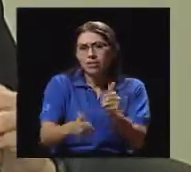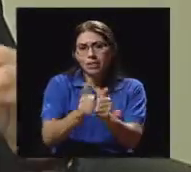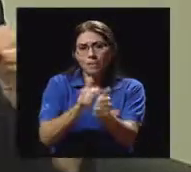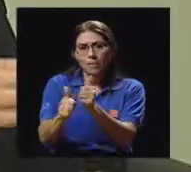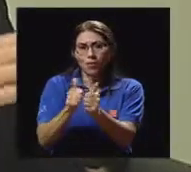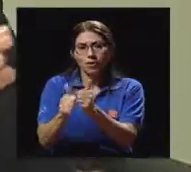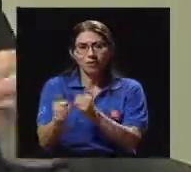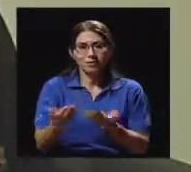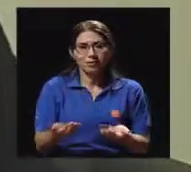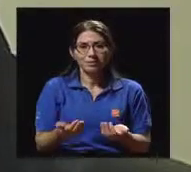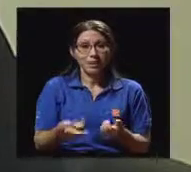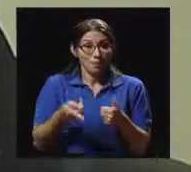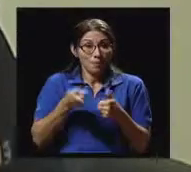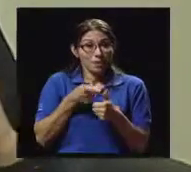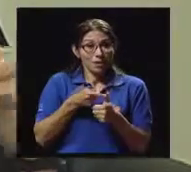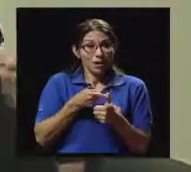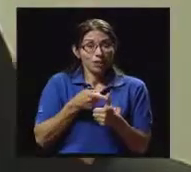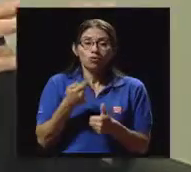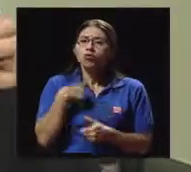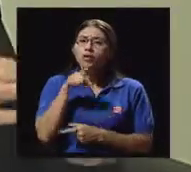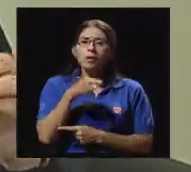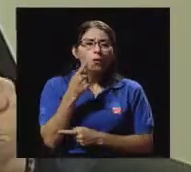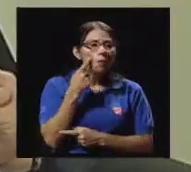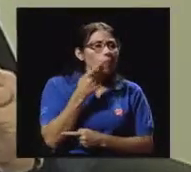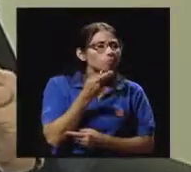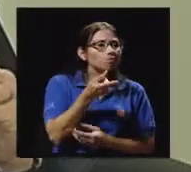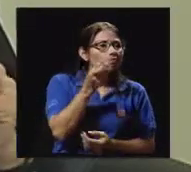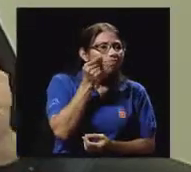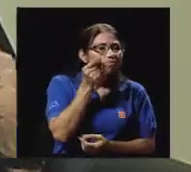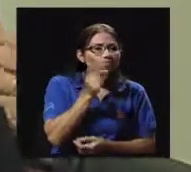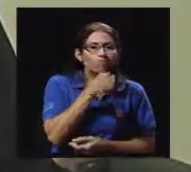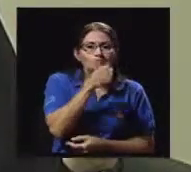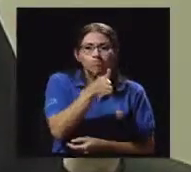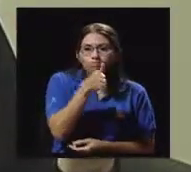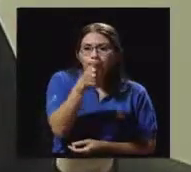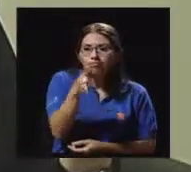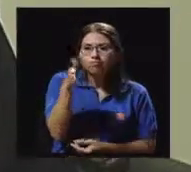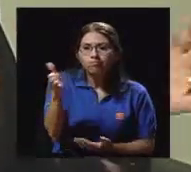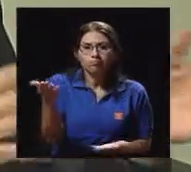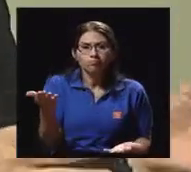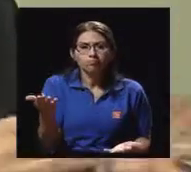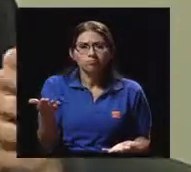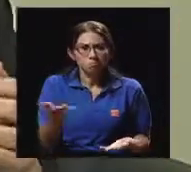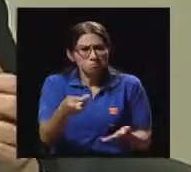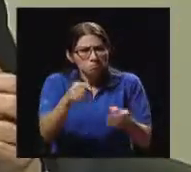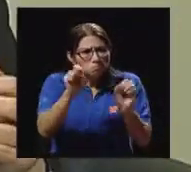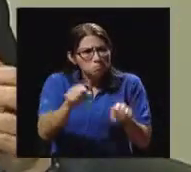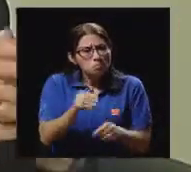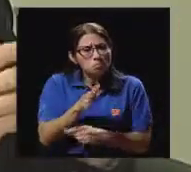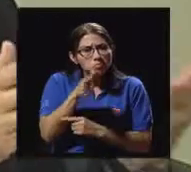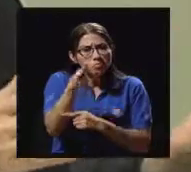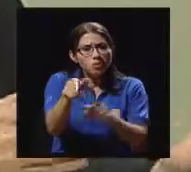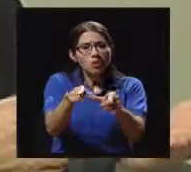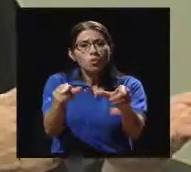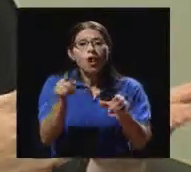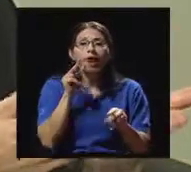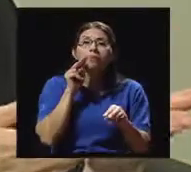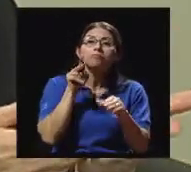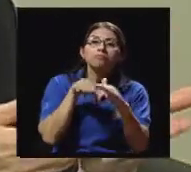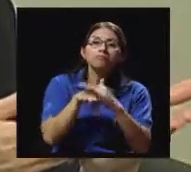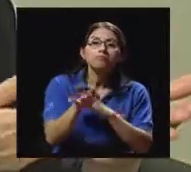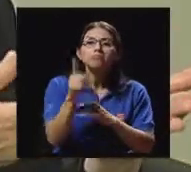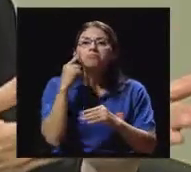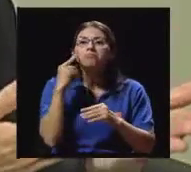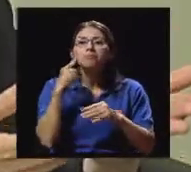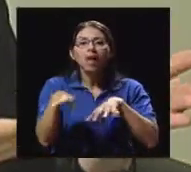primero, ir a ver qué. O ir a conocer. No hay nada de malo, acercarse a un lugar y ver qué actividades